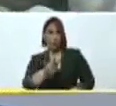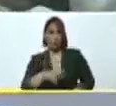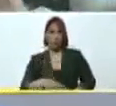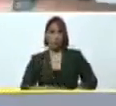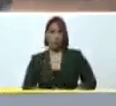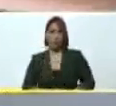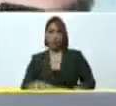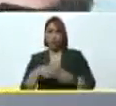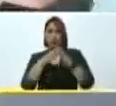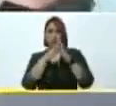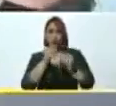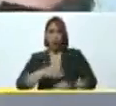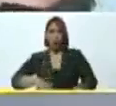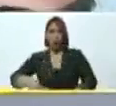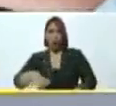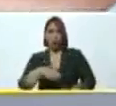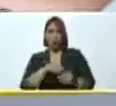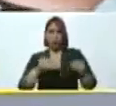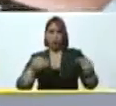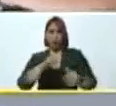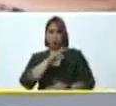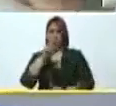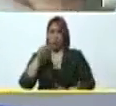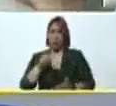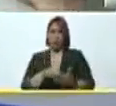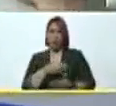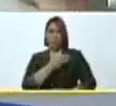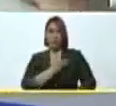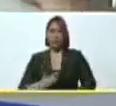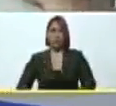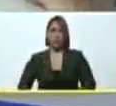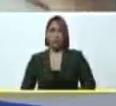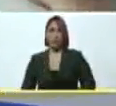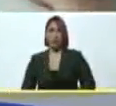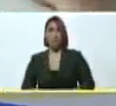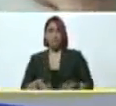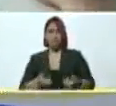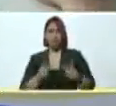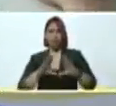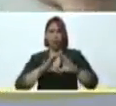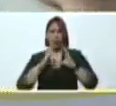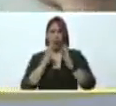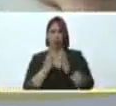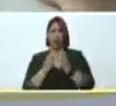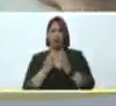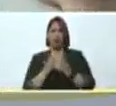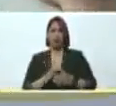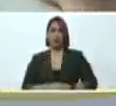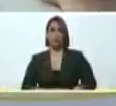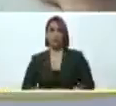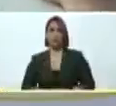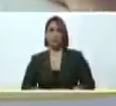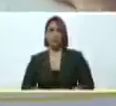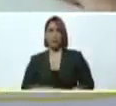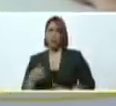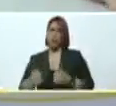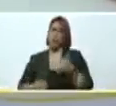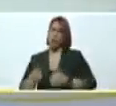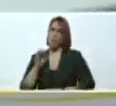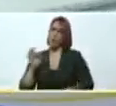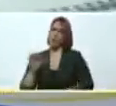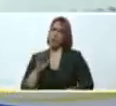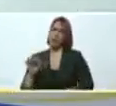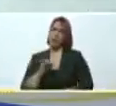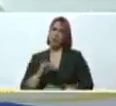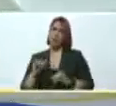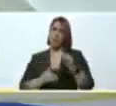todo el territorio nacional, presidente. Se han activado las clases y de verdad, felicitaciones. ¿Qué porcentaje estamos llegando,